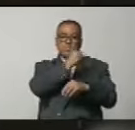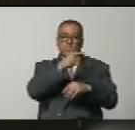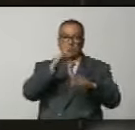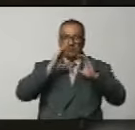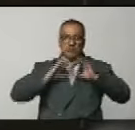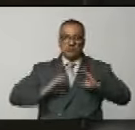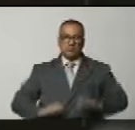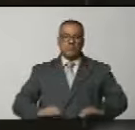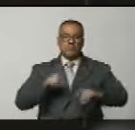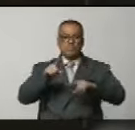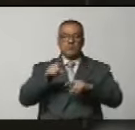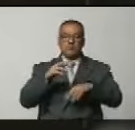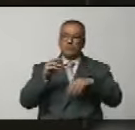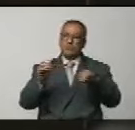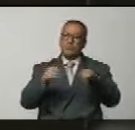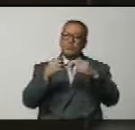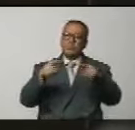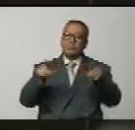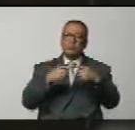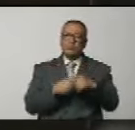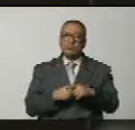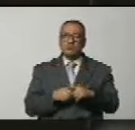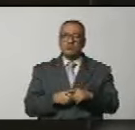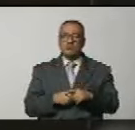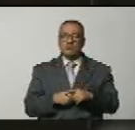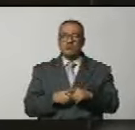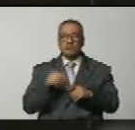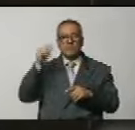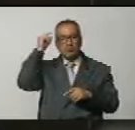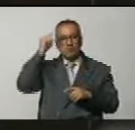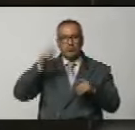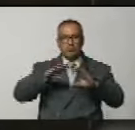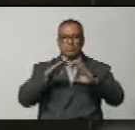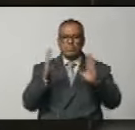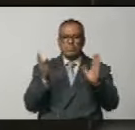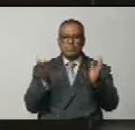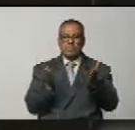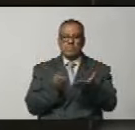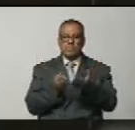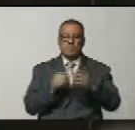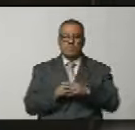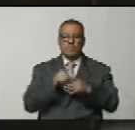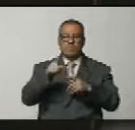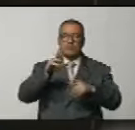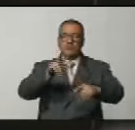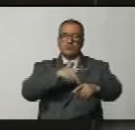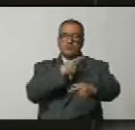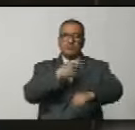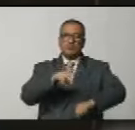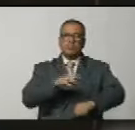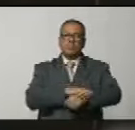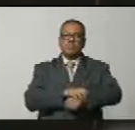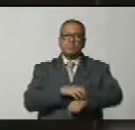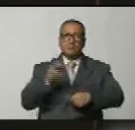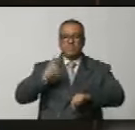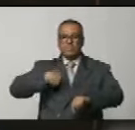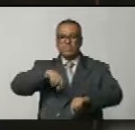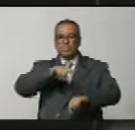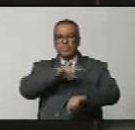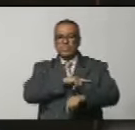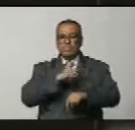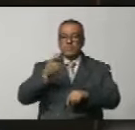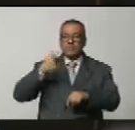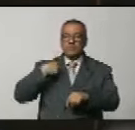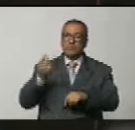cuerpo, para celebrar el Día Mundial de la Poesía y que nosotros nos